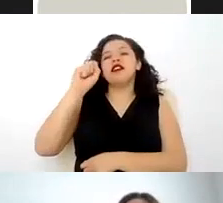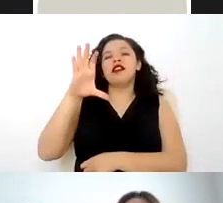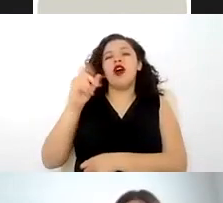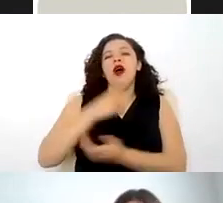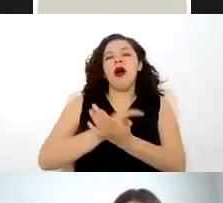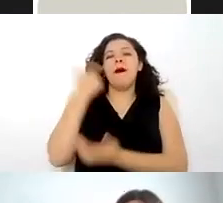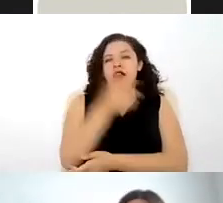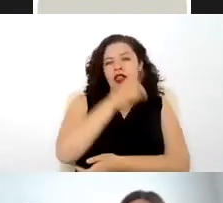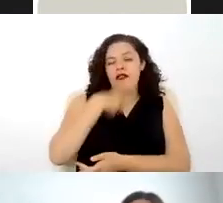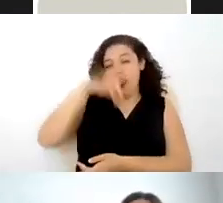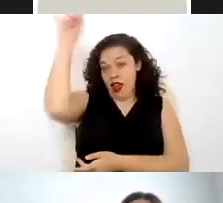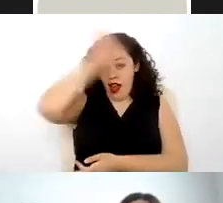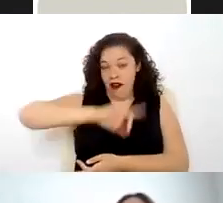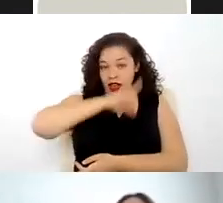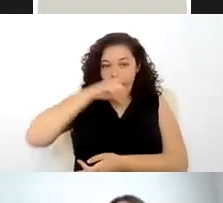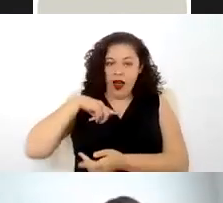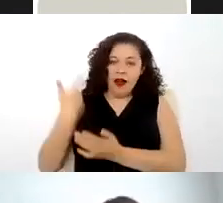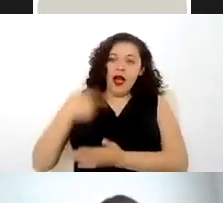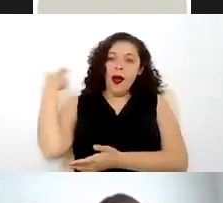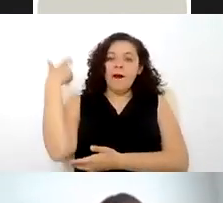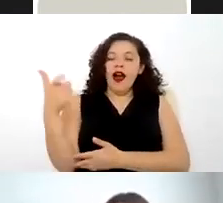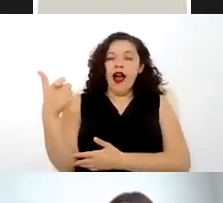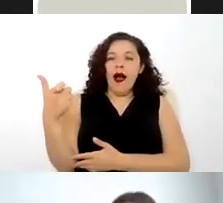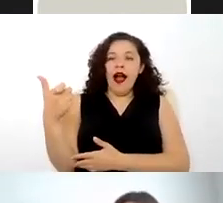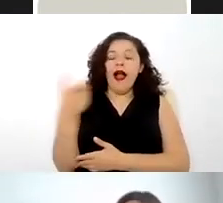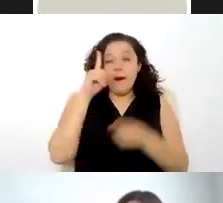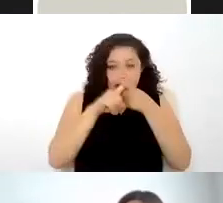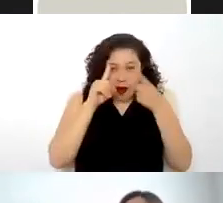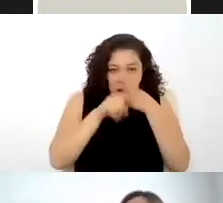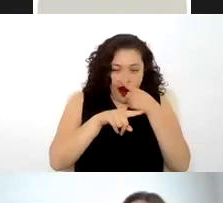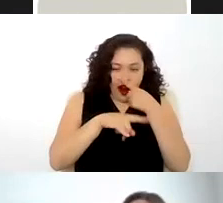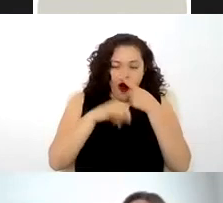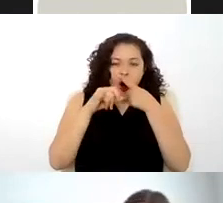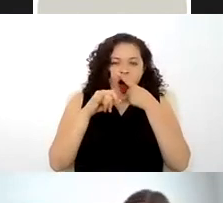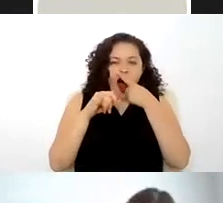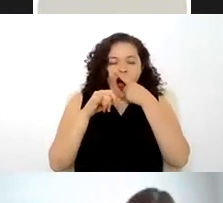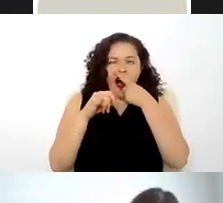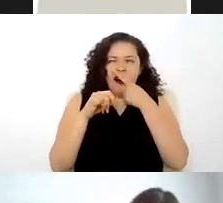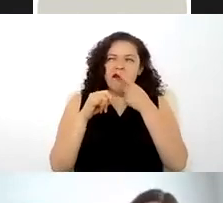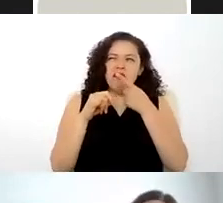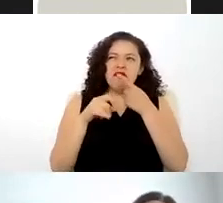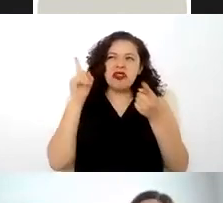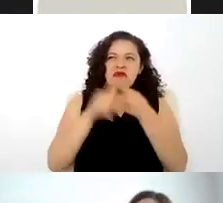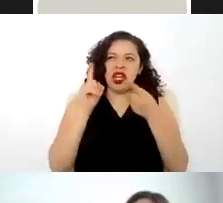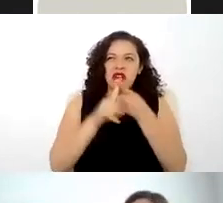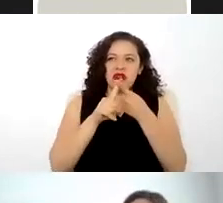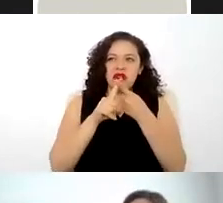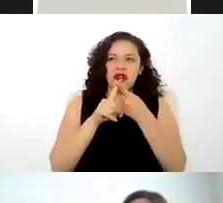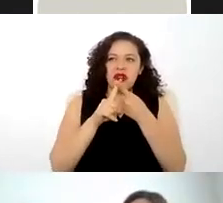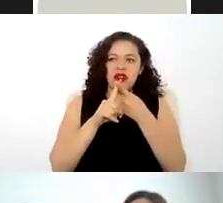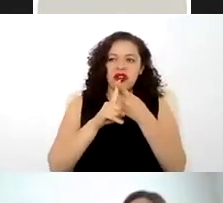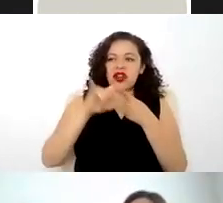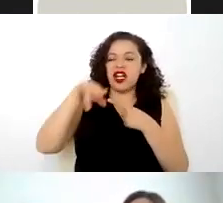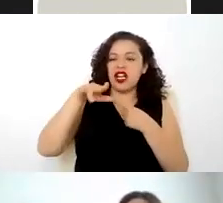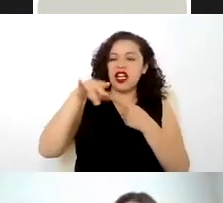obligación de pagar de retener en primera instancia el impuesto y después enterarla al fisco es lo que conocemos comúnmente